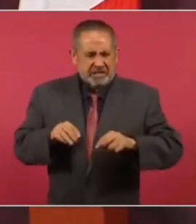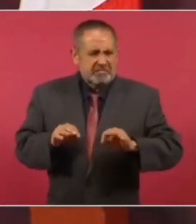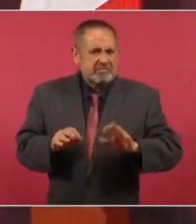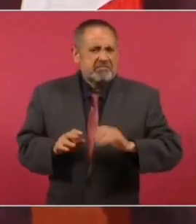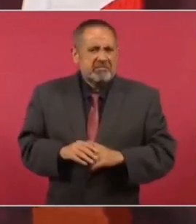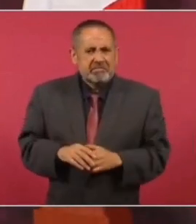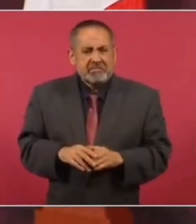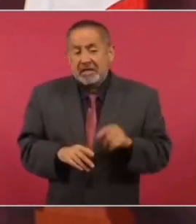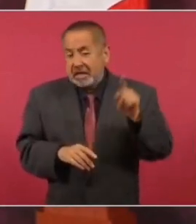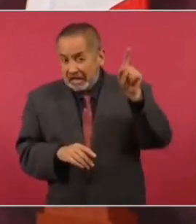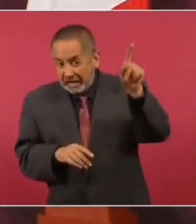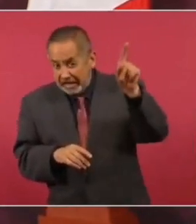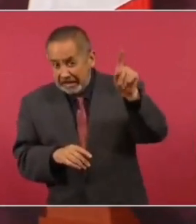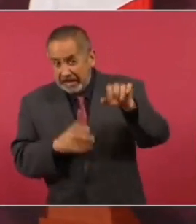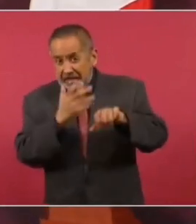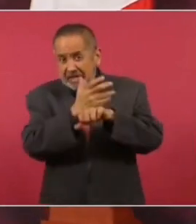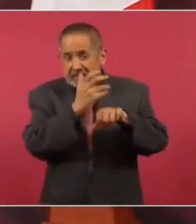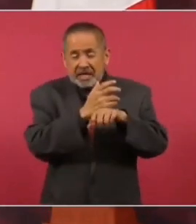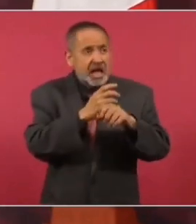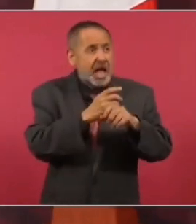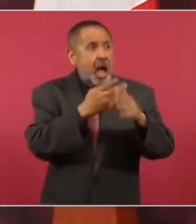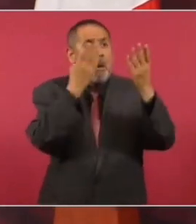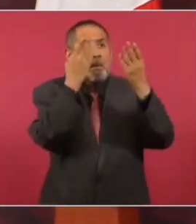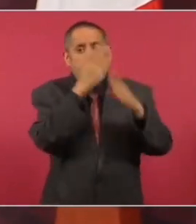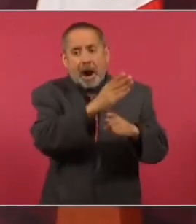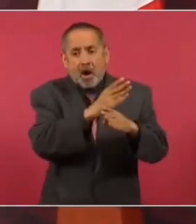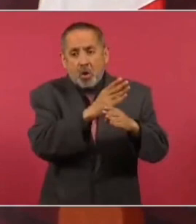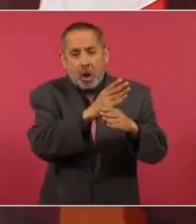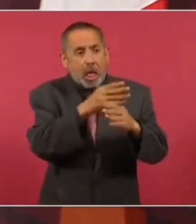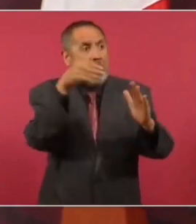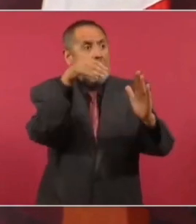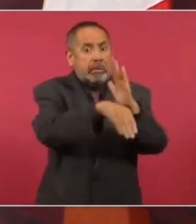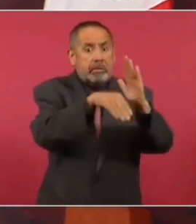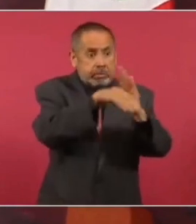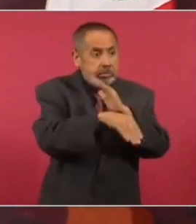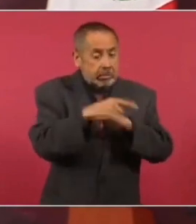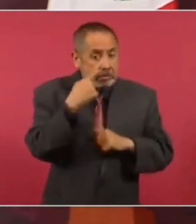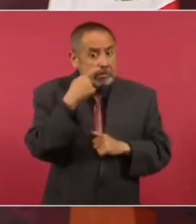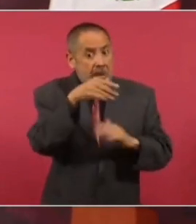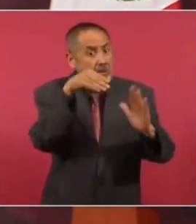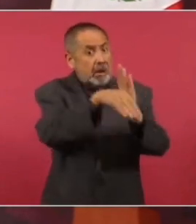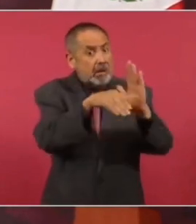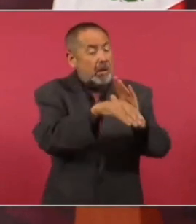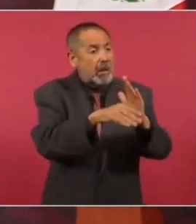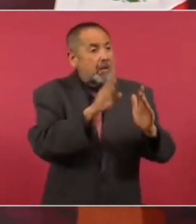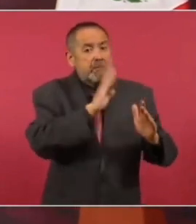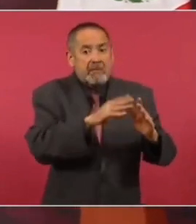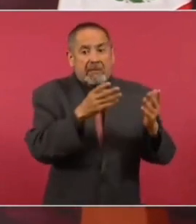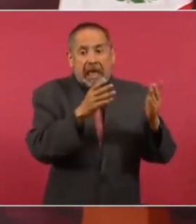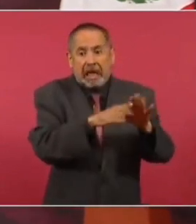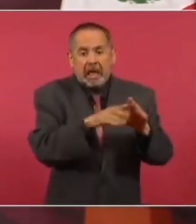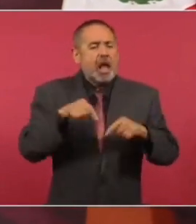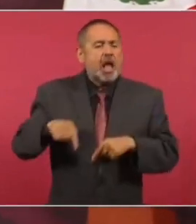Allá pueden quebrar los bancos, como estaba sucediendo, y aquí no pasa nada